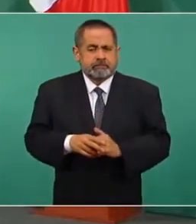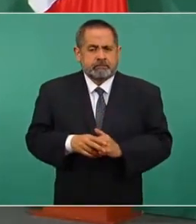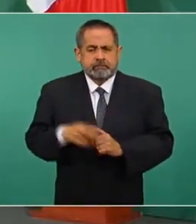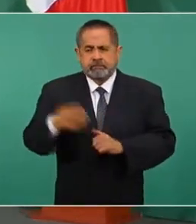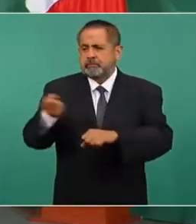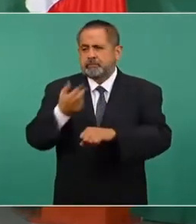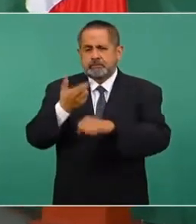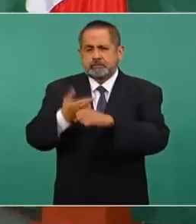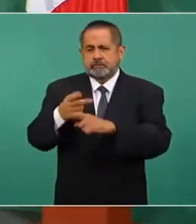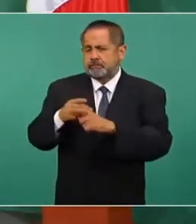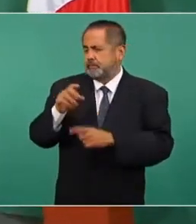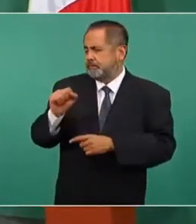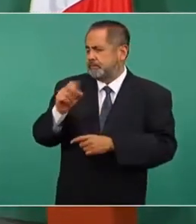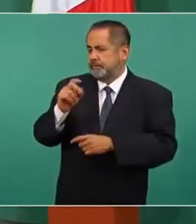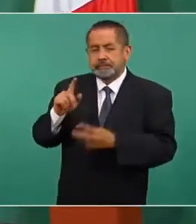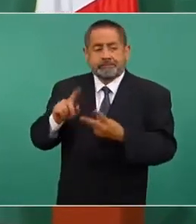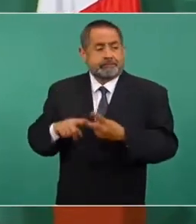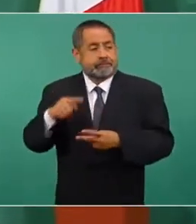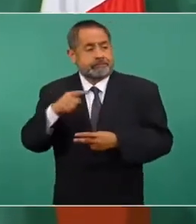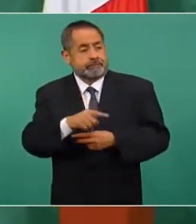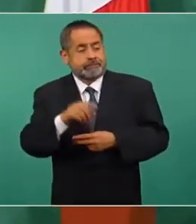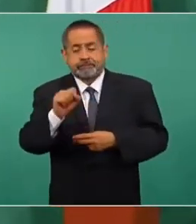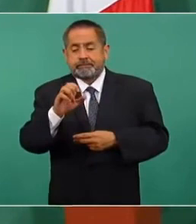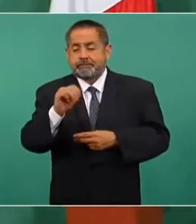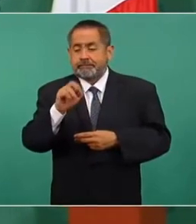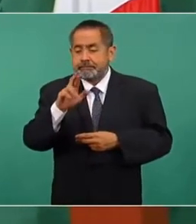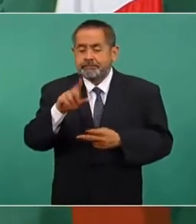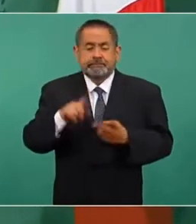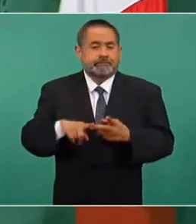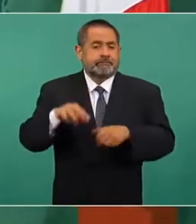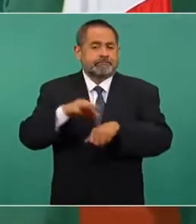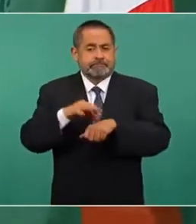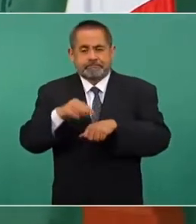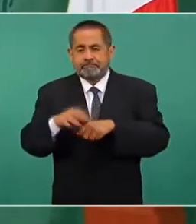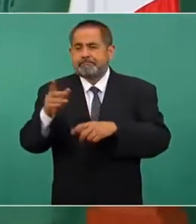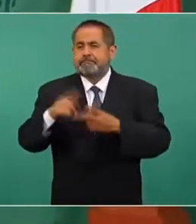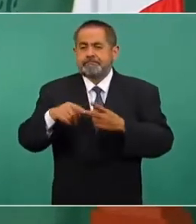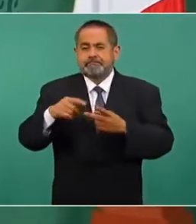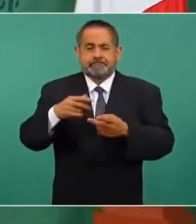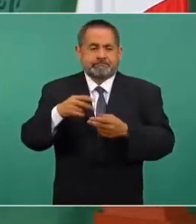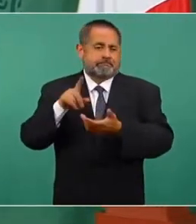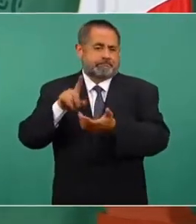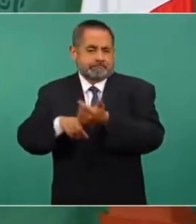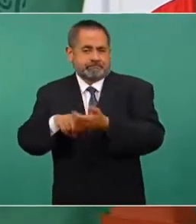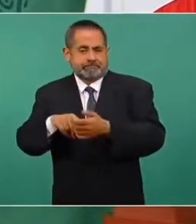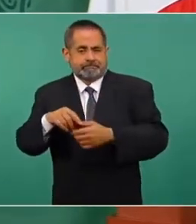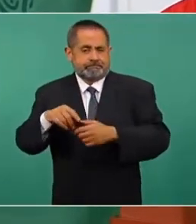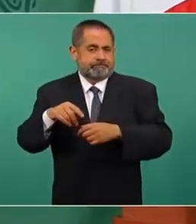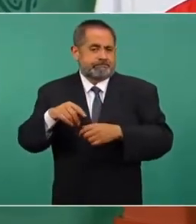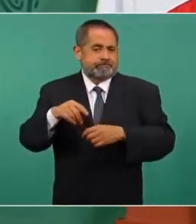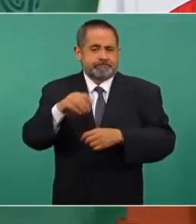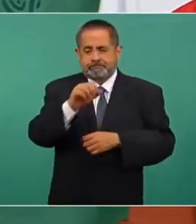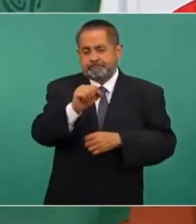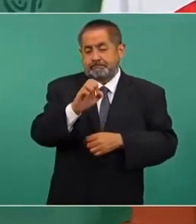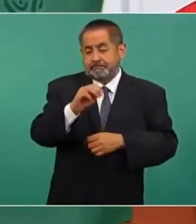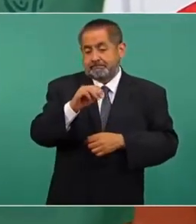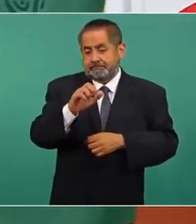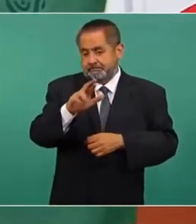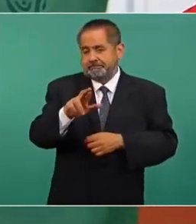secretario de la Defensa, secretario de Marina, médicos de Marina, médicos. de la